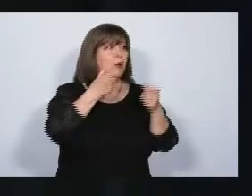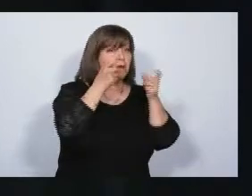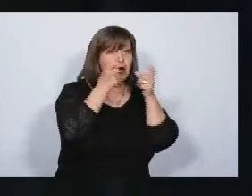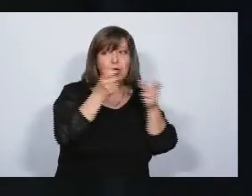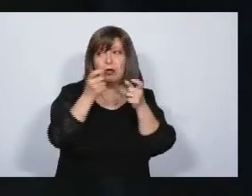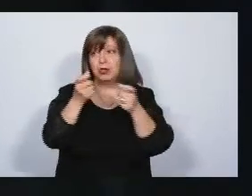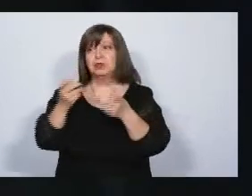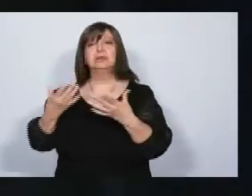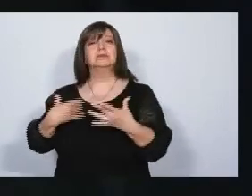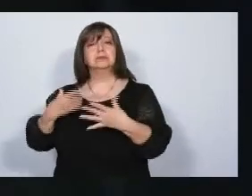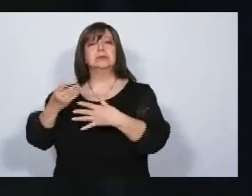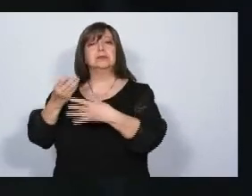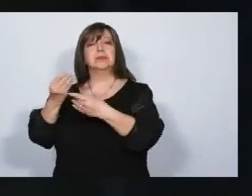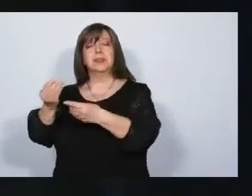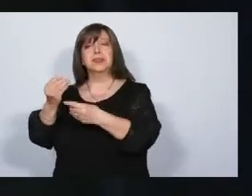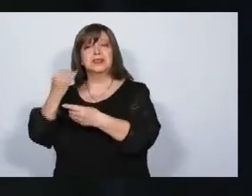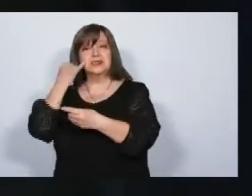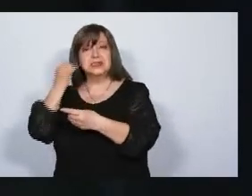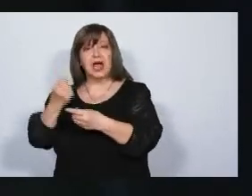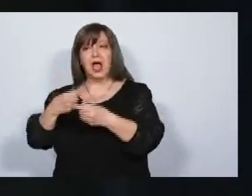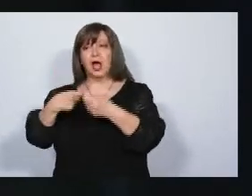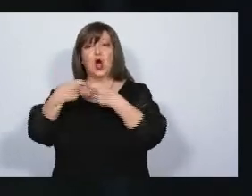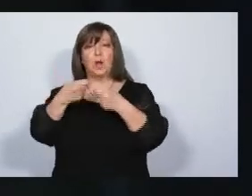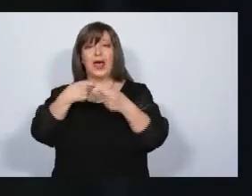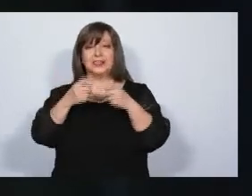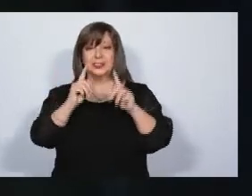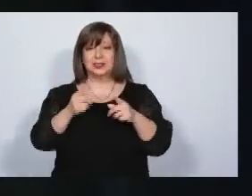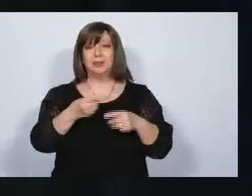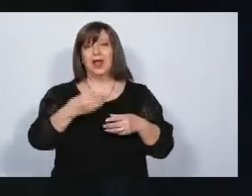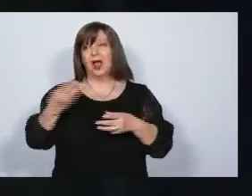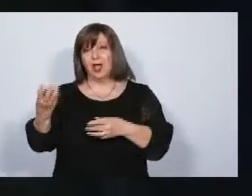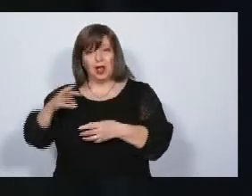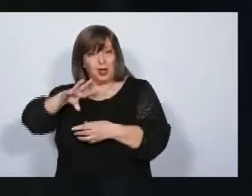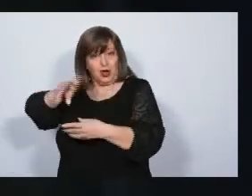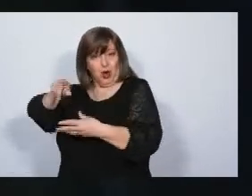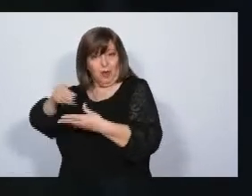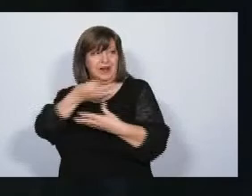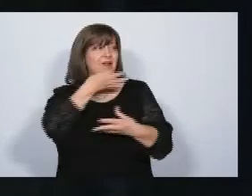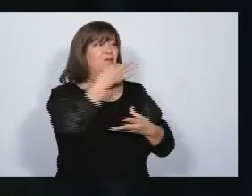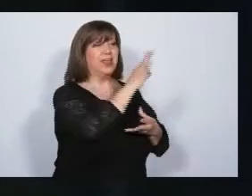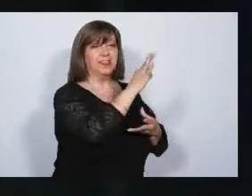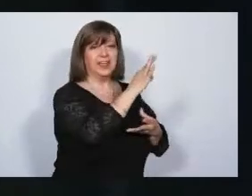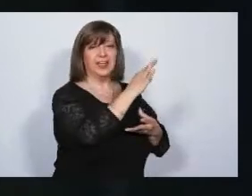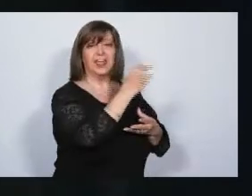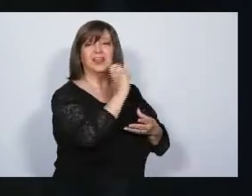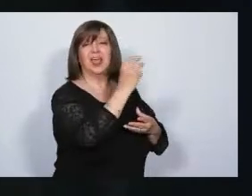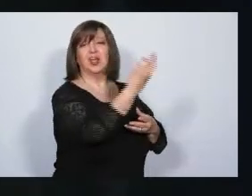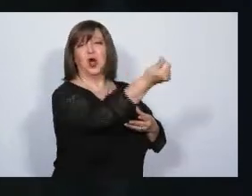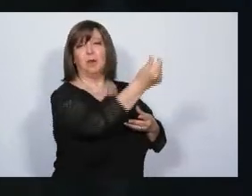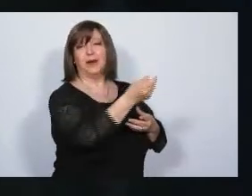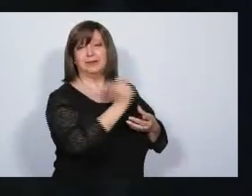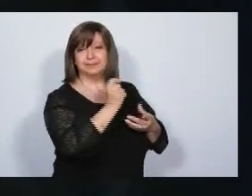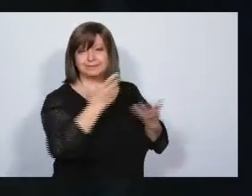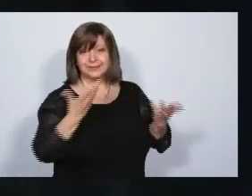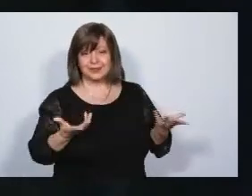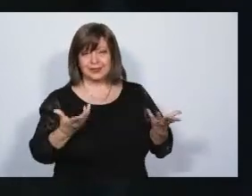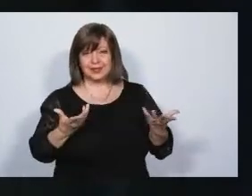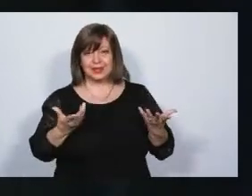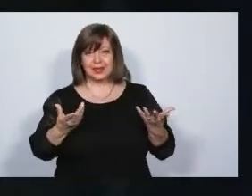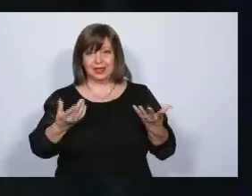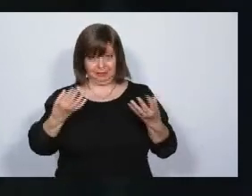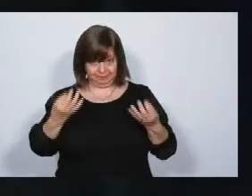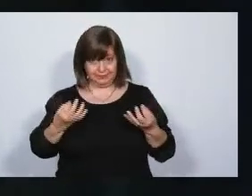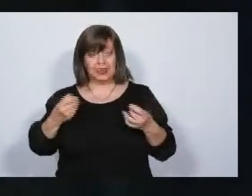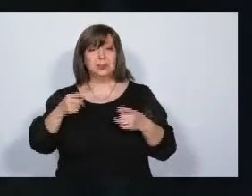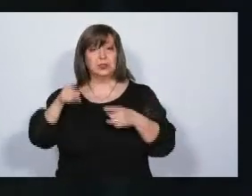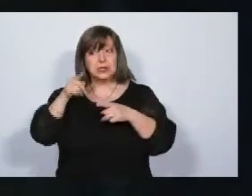combatir el comercio ilegal de bienes robados. No el comercio legal de bienes usados.